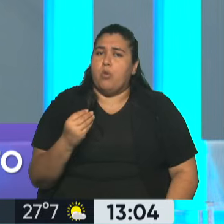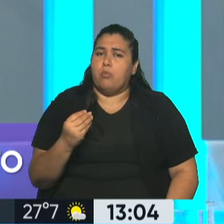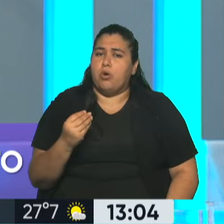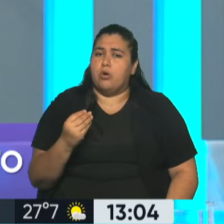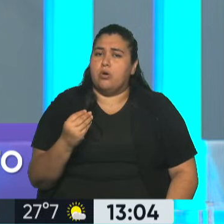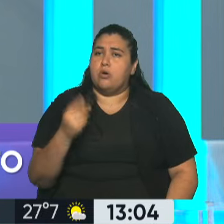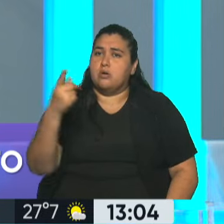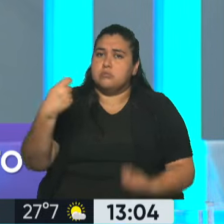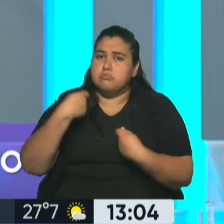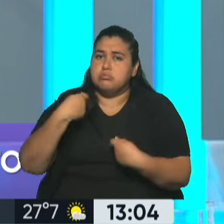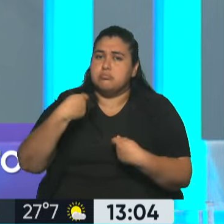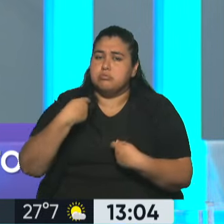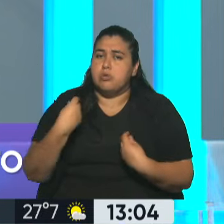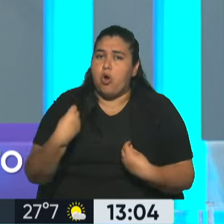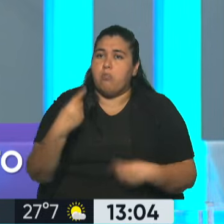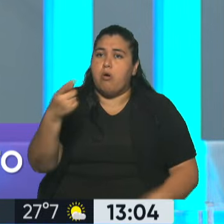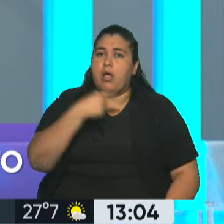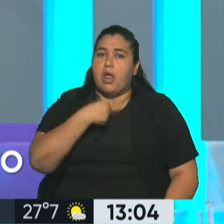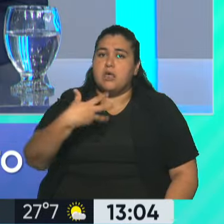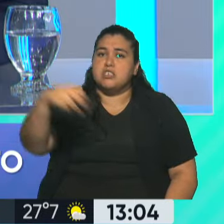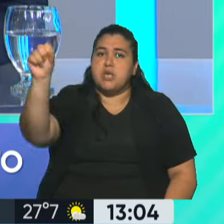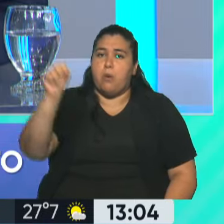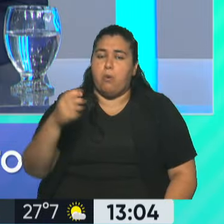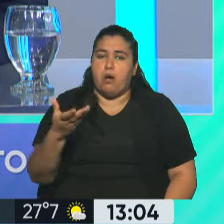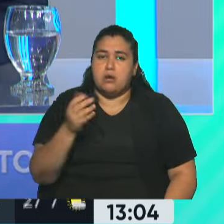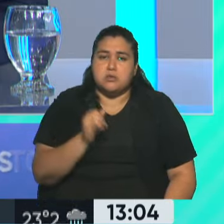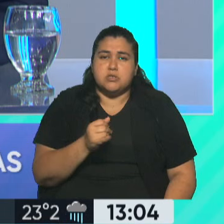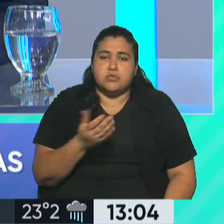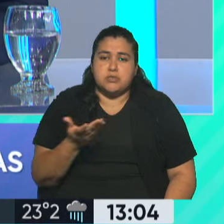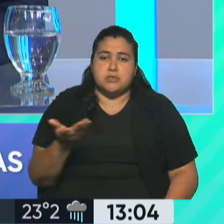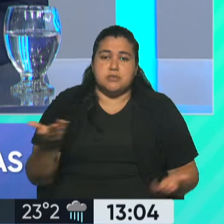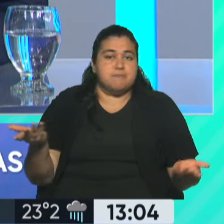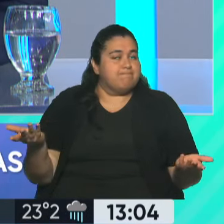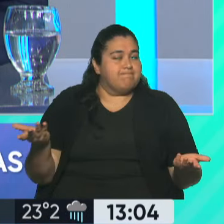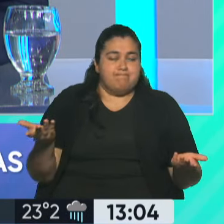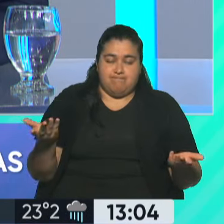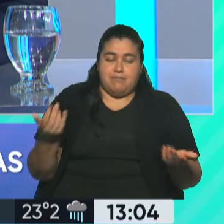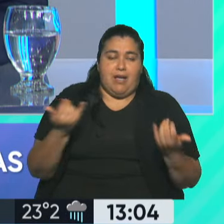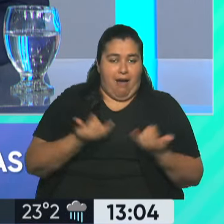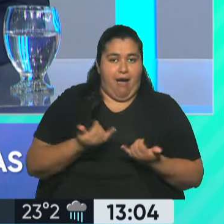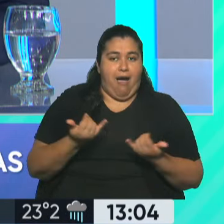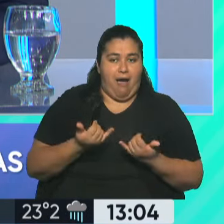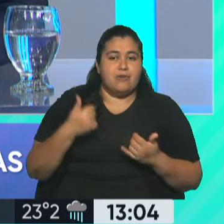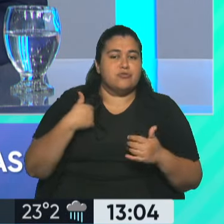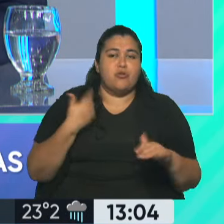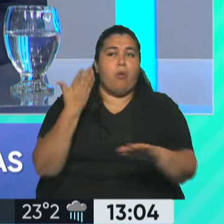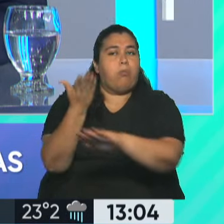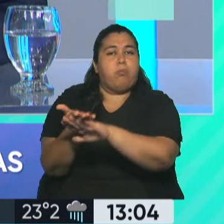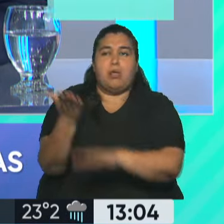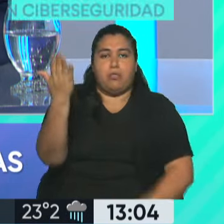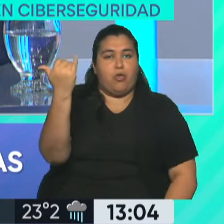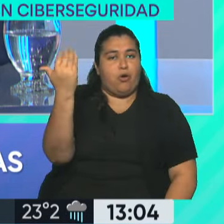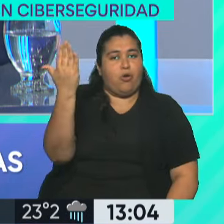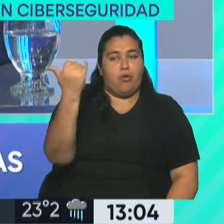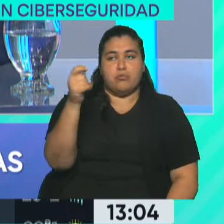me siguen insistiendo en llevarse mi tarjeta y mi documento? Yo me imagino que ya está pasando, yo pido el dispositivo para que me lo traigan